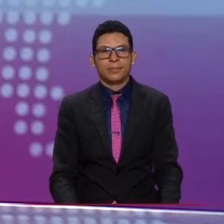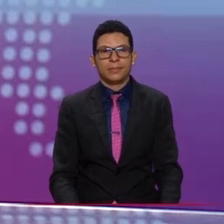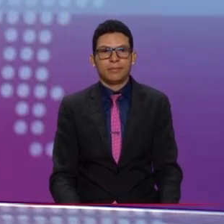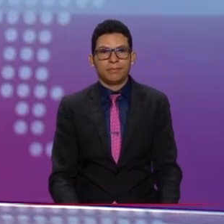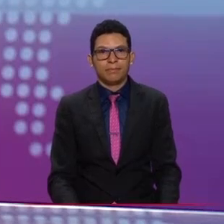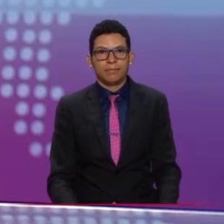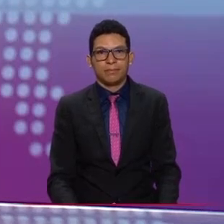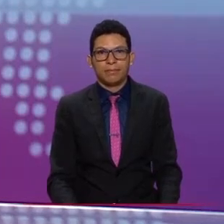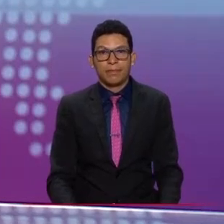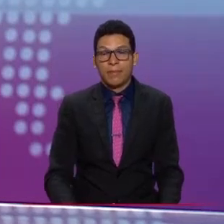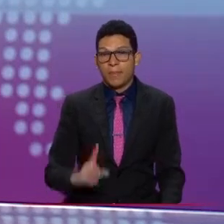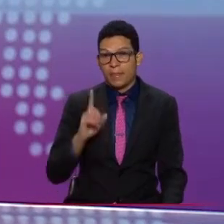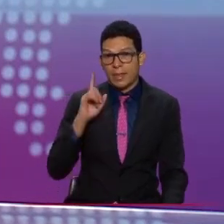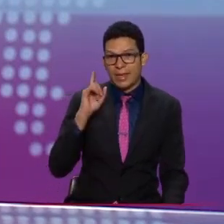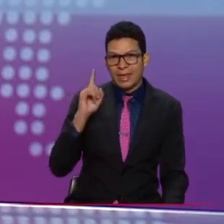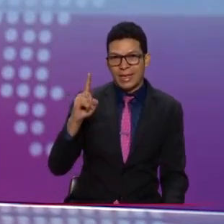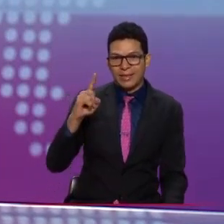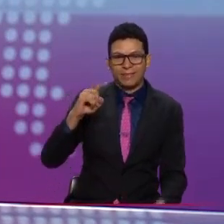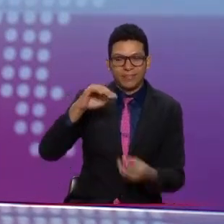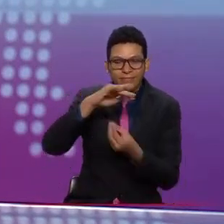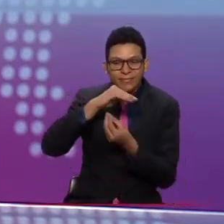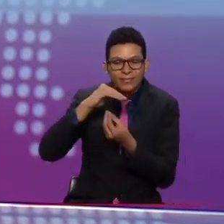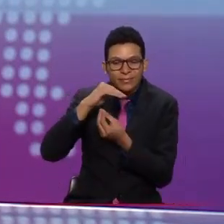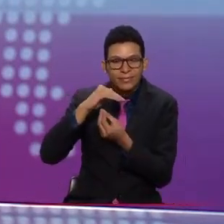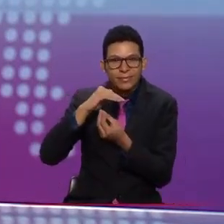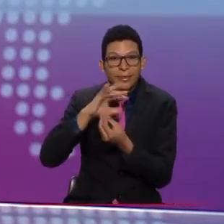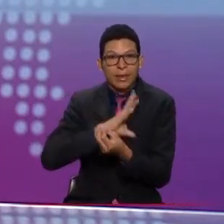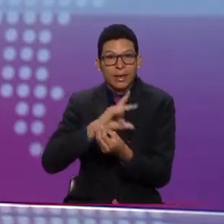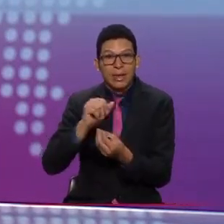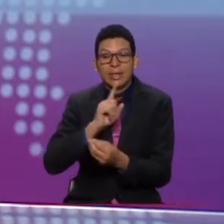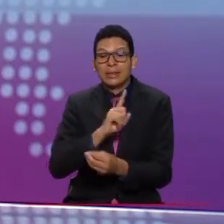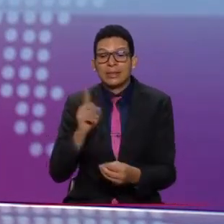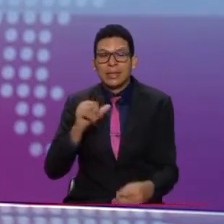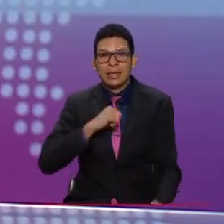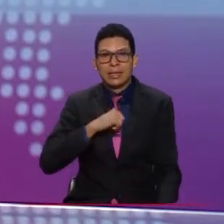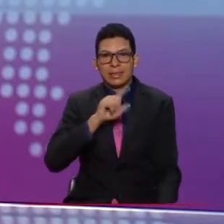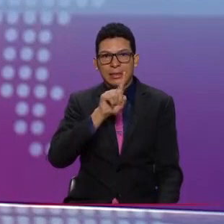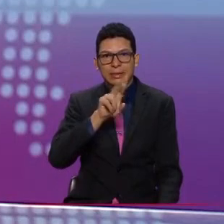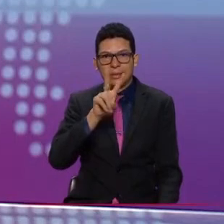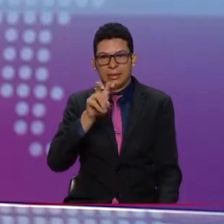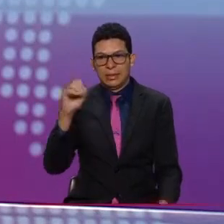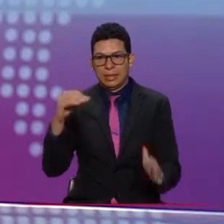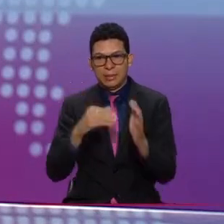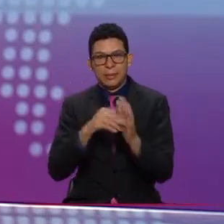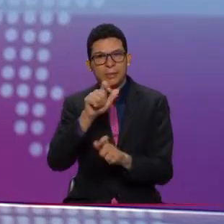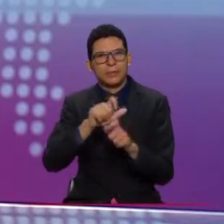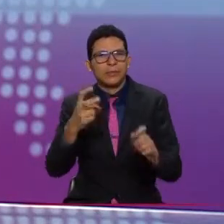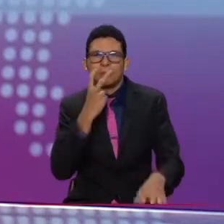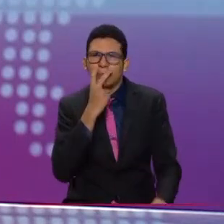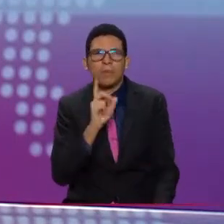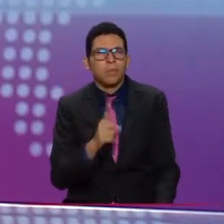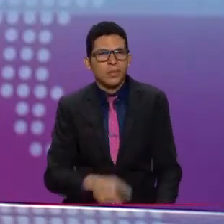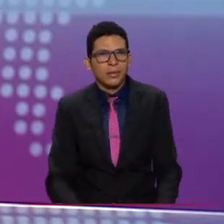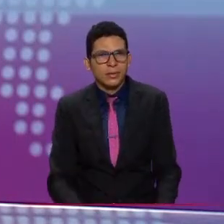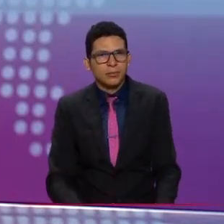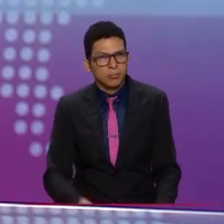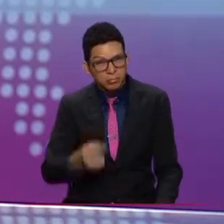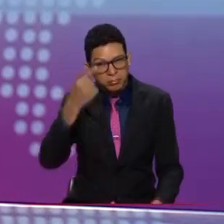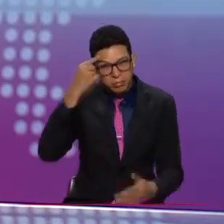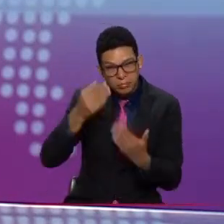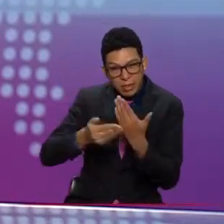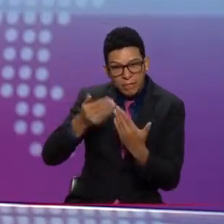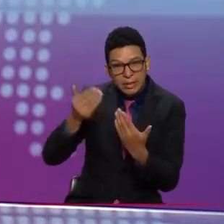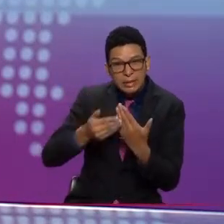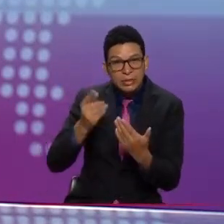Según el DANE, Cali cuenta con más de 170 mil personas con discapacidad visual. Pero usted se ha preguntado qué tan fácil le